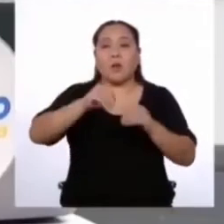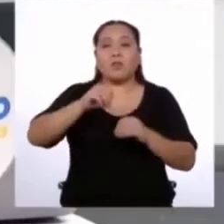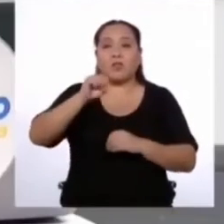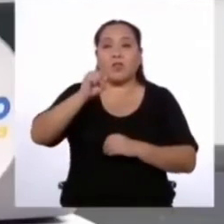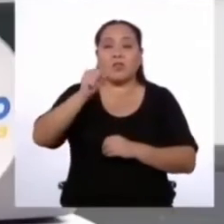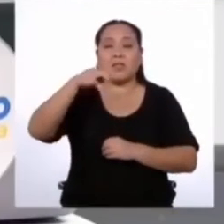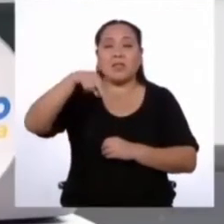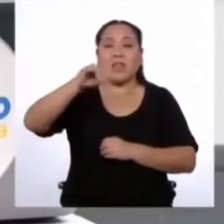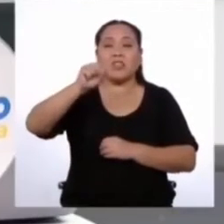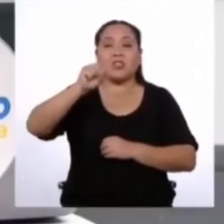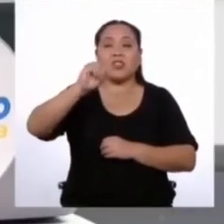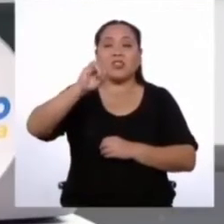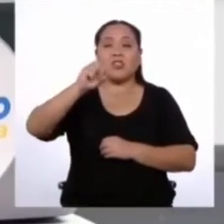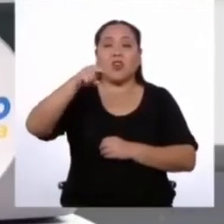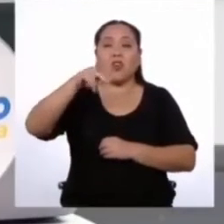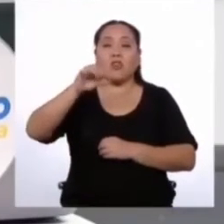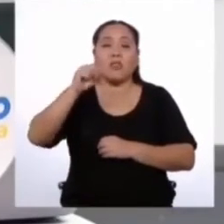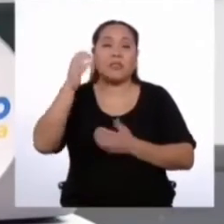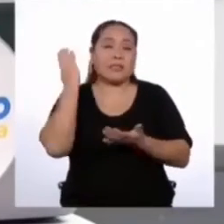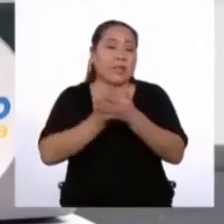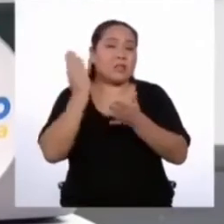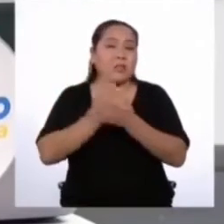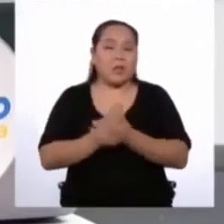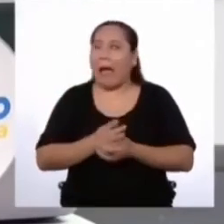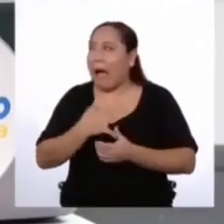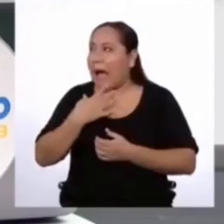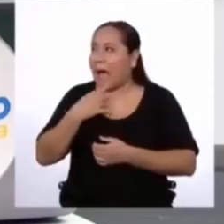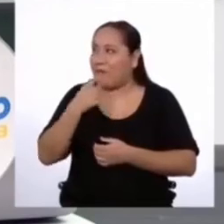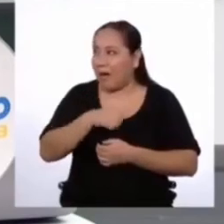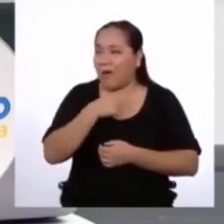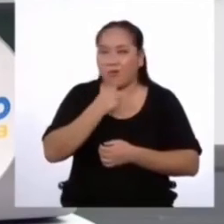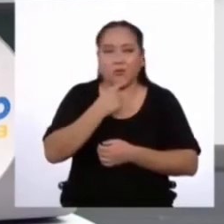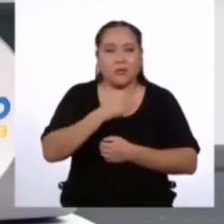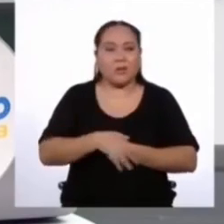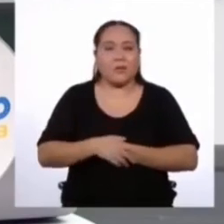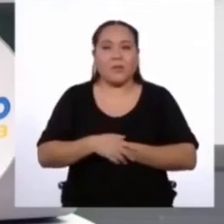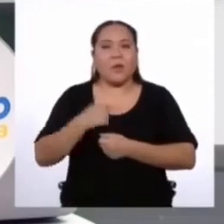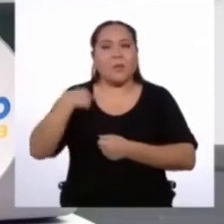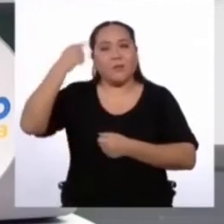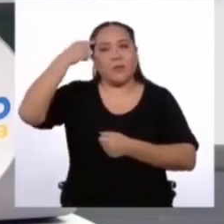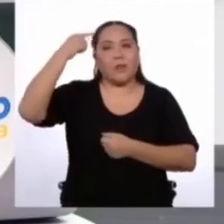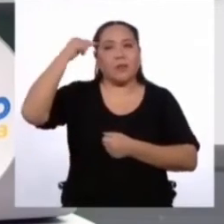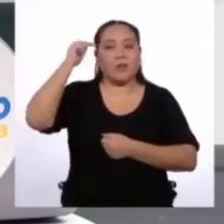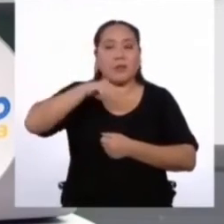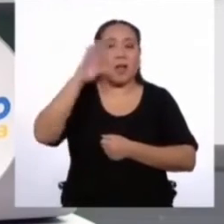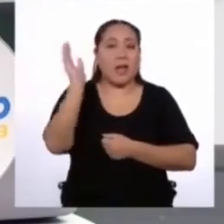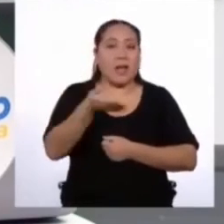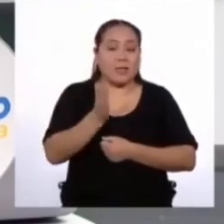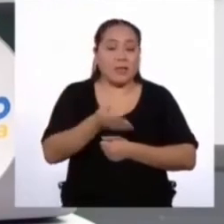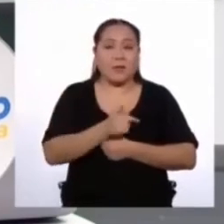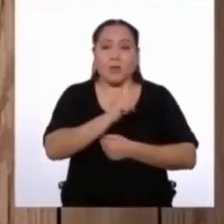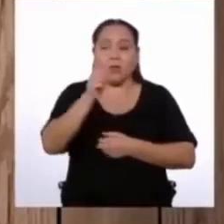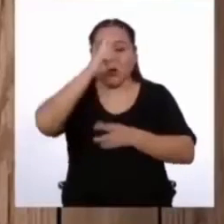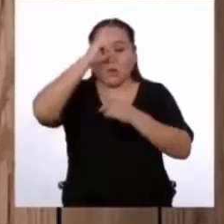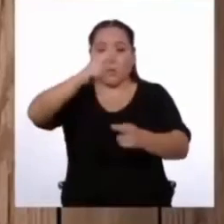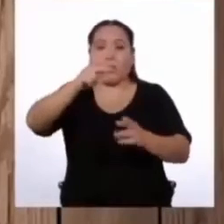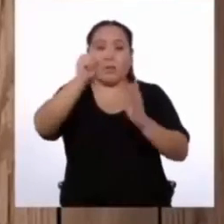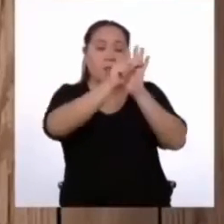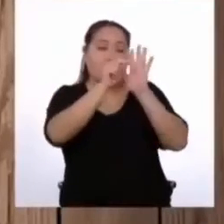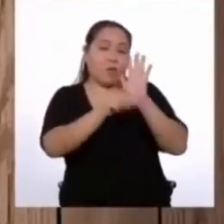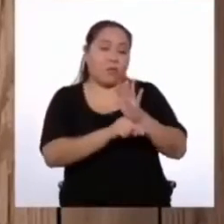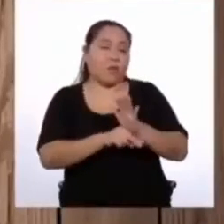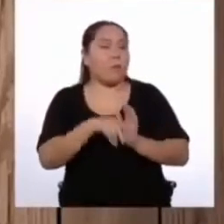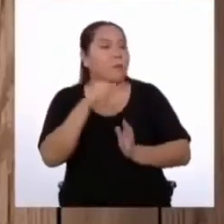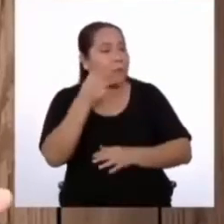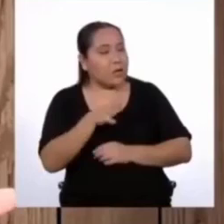Uy, eso me gusta. Supongo que esta es la parte donde castigamos a los que no cumplen las normas. Más o